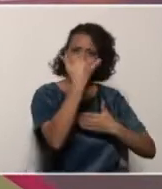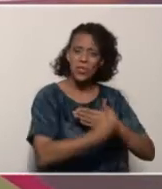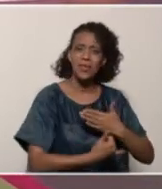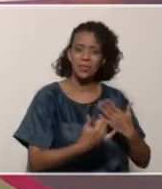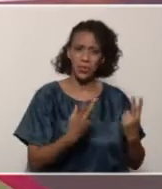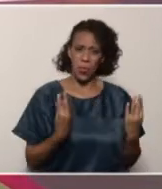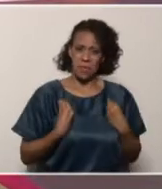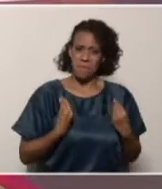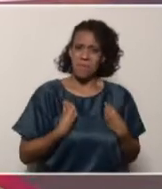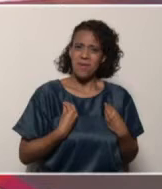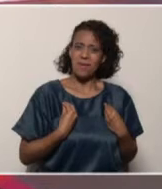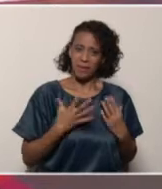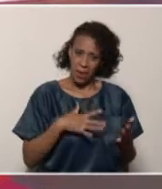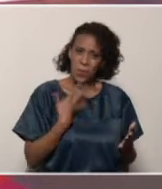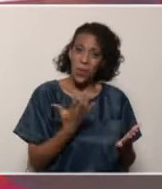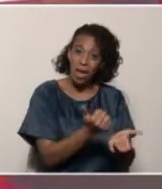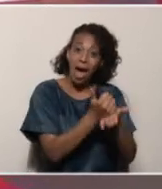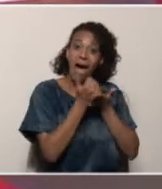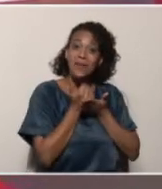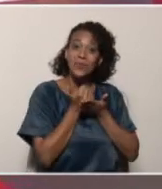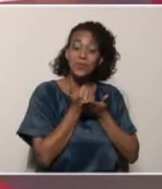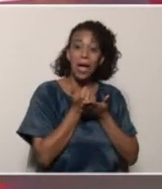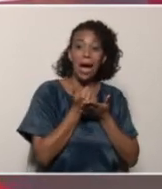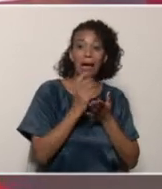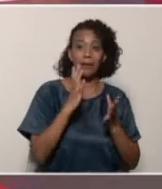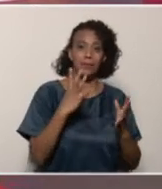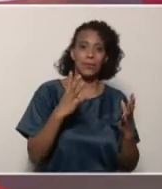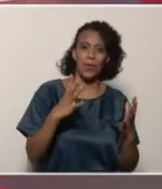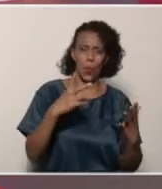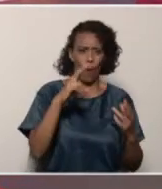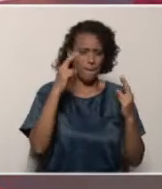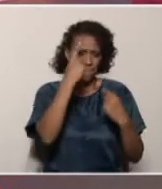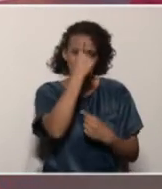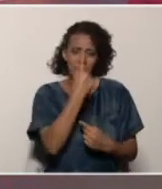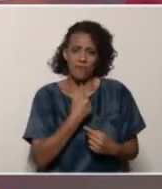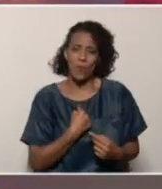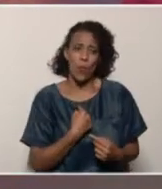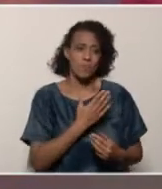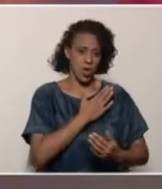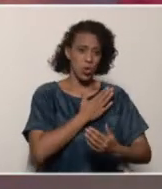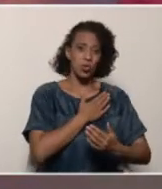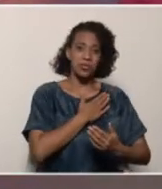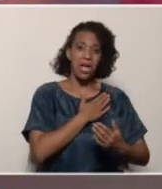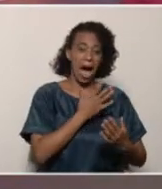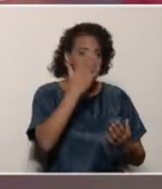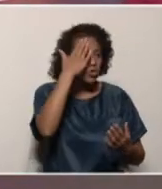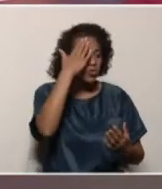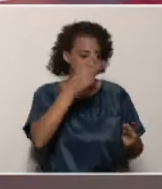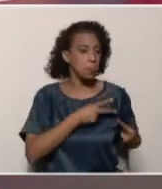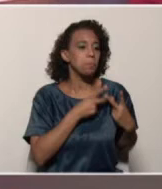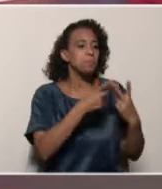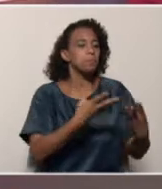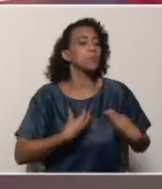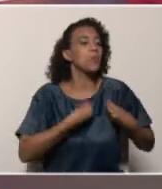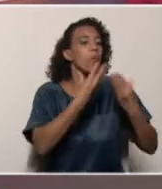vida personal, que me puede ayudar no solo en lo personal, sino que con lo que yo sé puedo ayudar a otra persona, muchachos, aquí